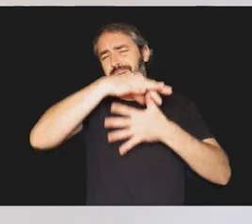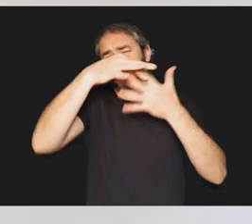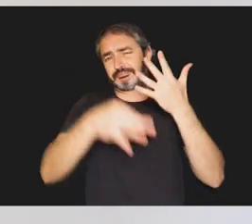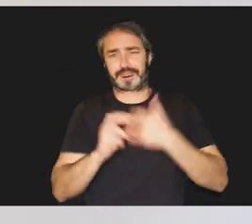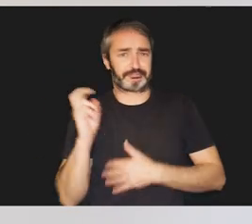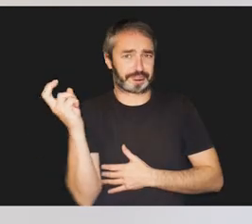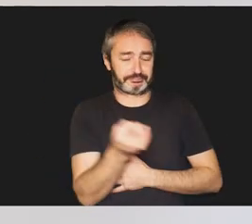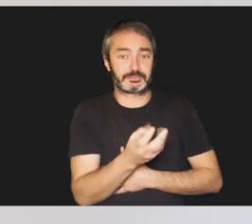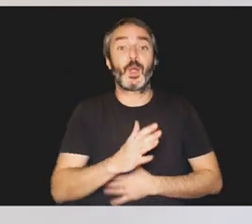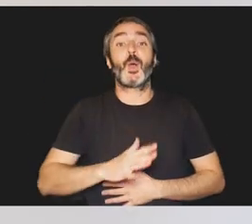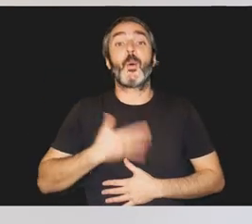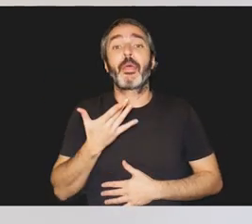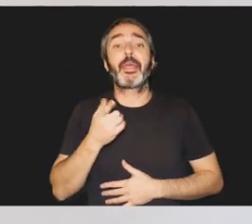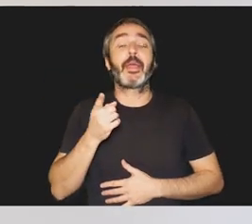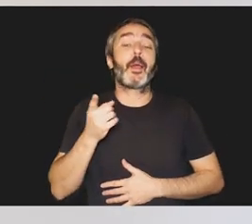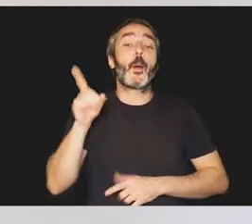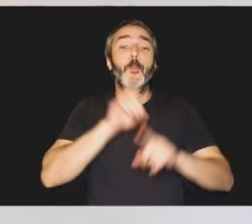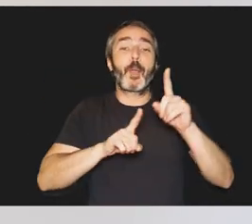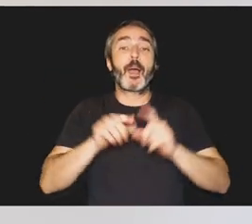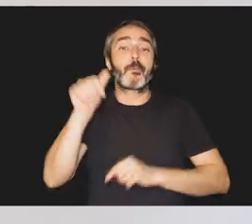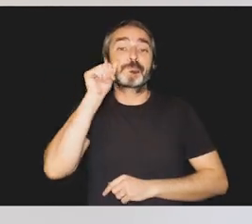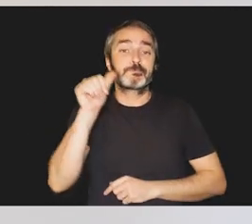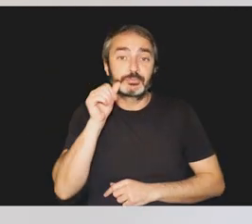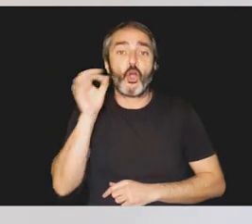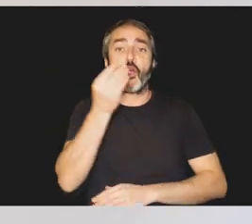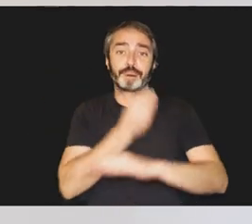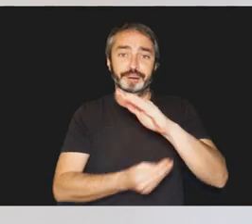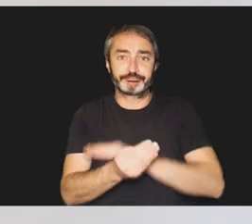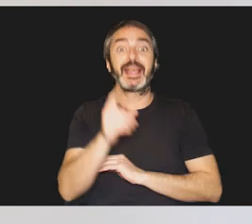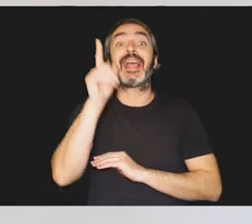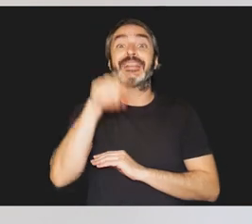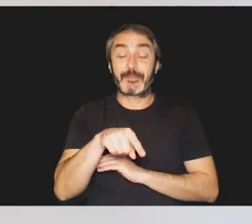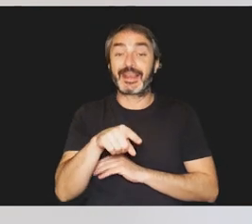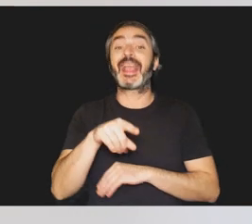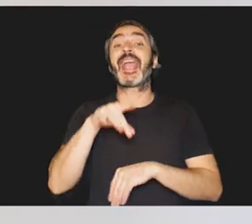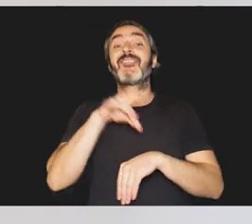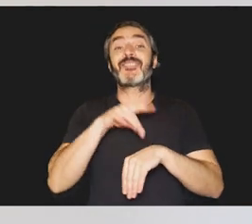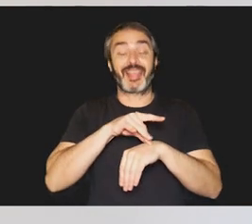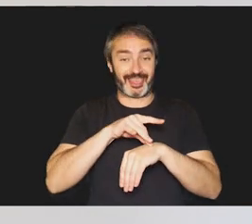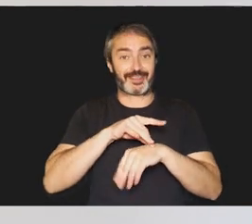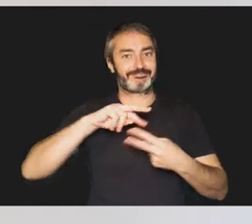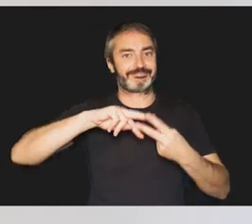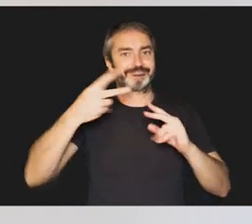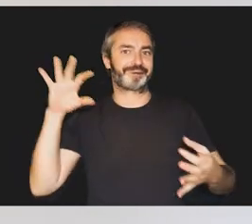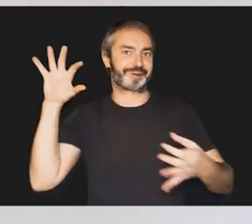posibles causas. Puede tratarse de complicaciones durante el embarazo o el parto, pero también están las enfermedades con base genética.